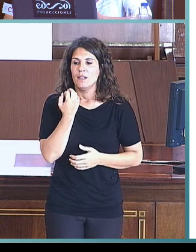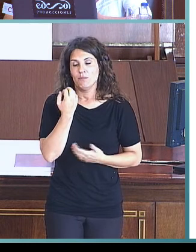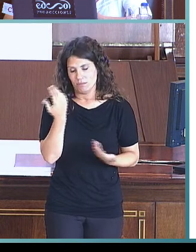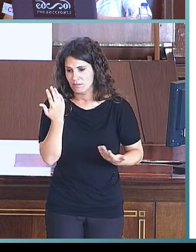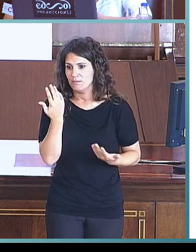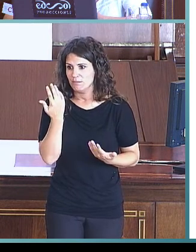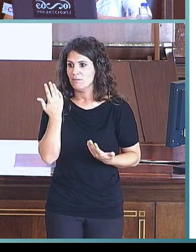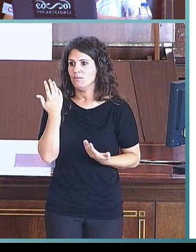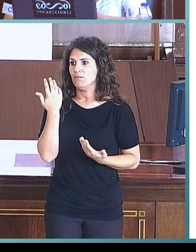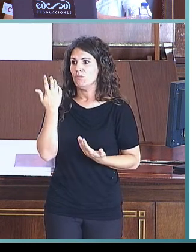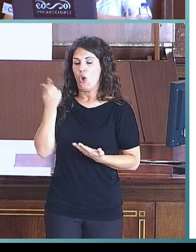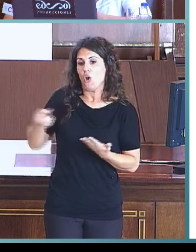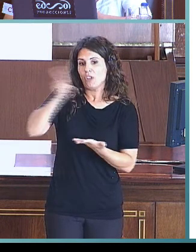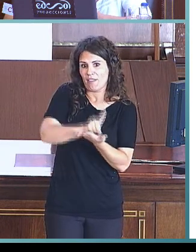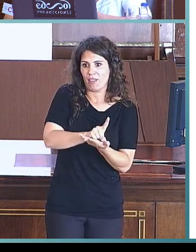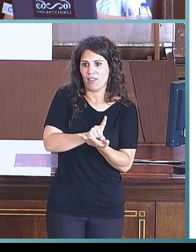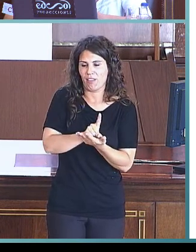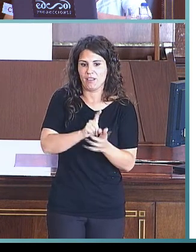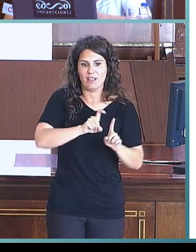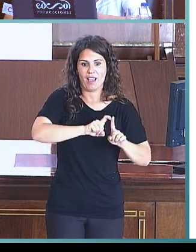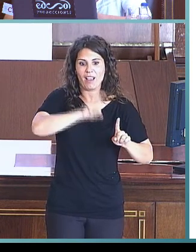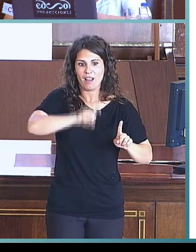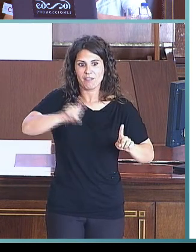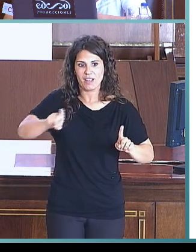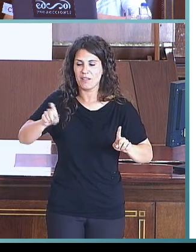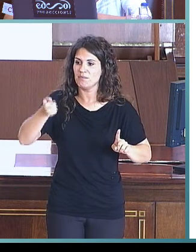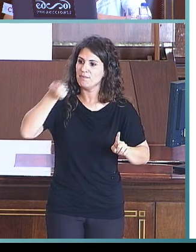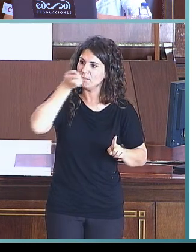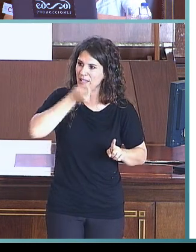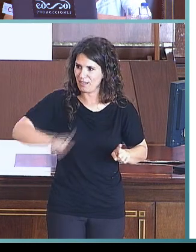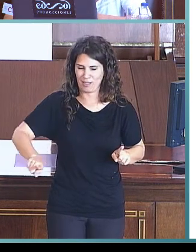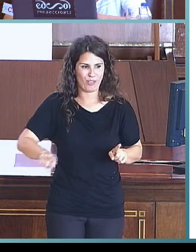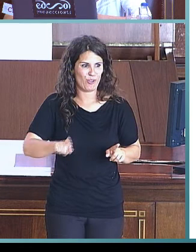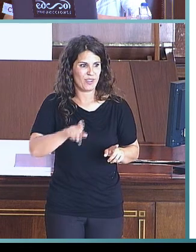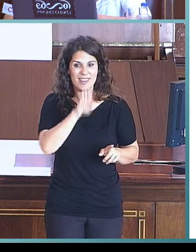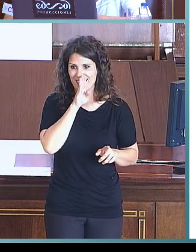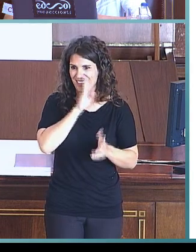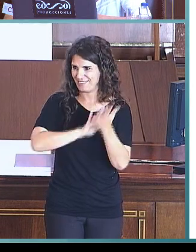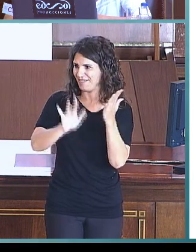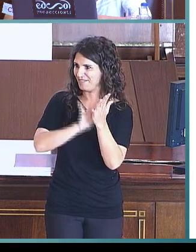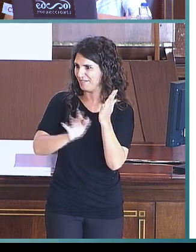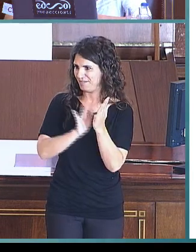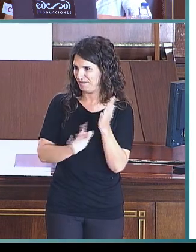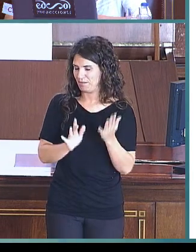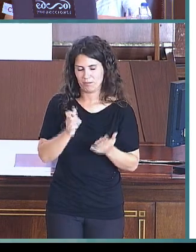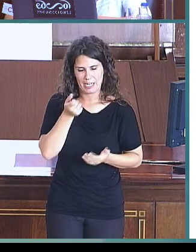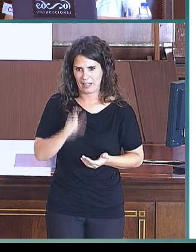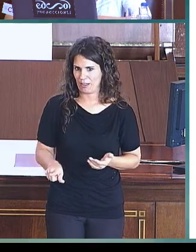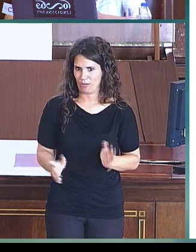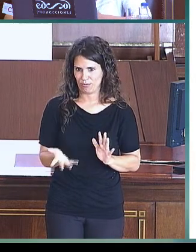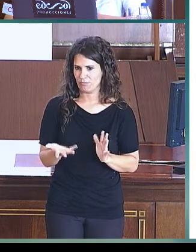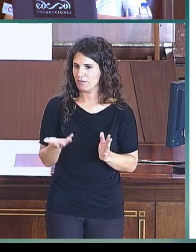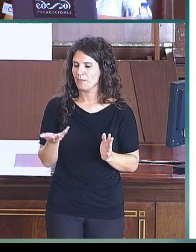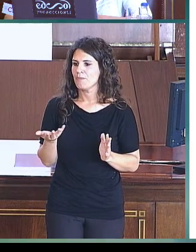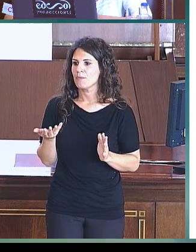vuelve a aparecer una gráfica similar a la que acabamos de comentar, en el sentido de que